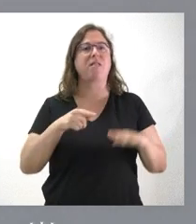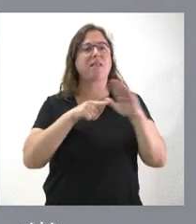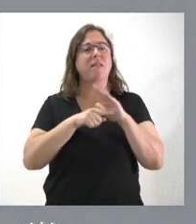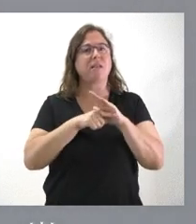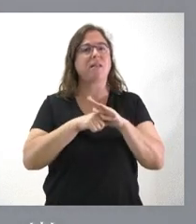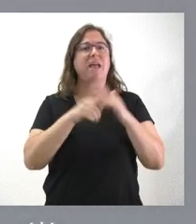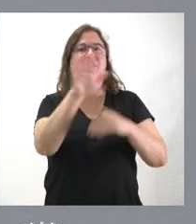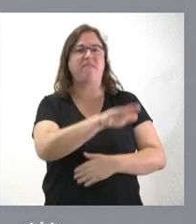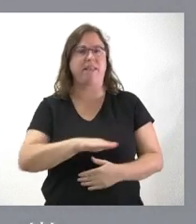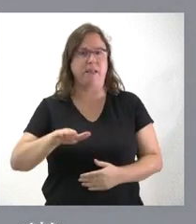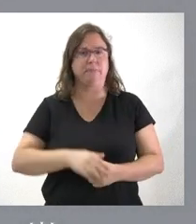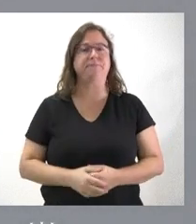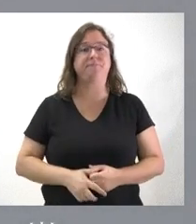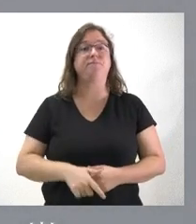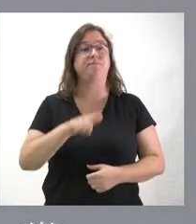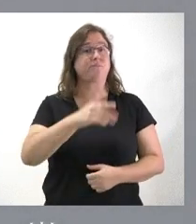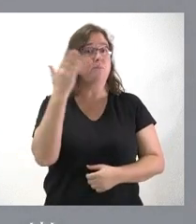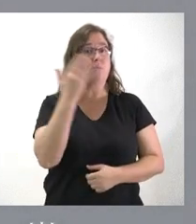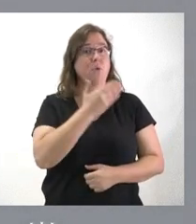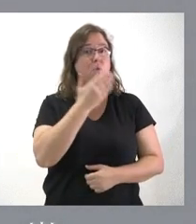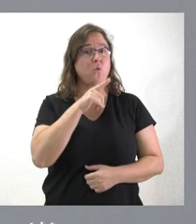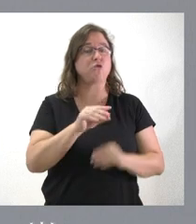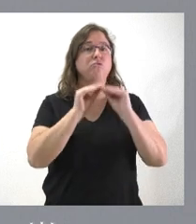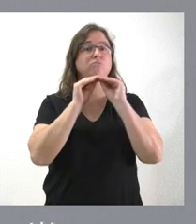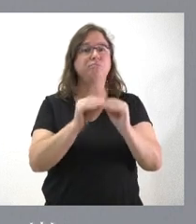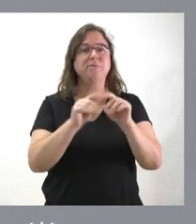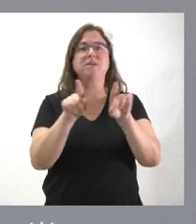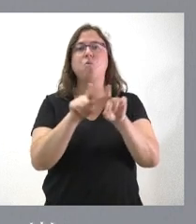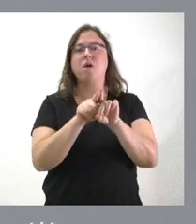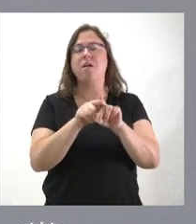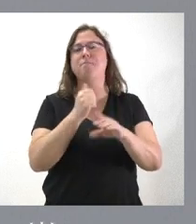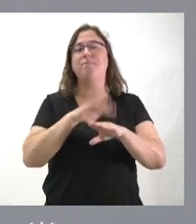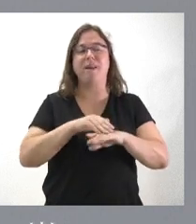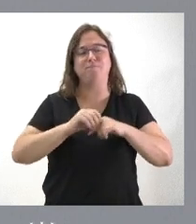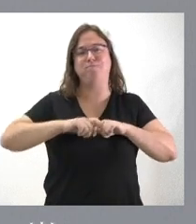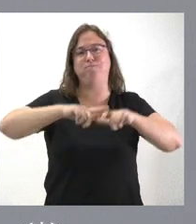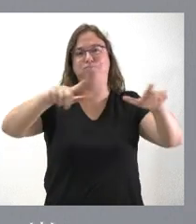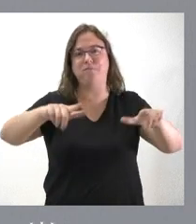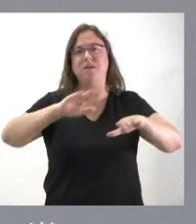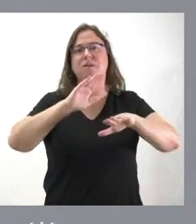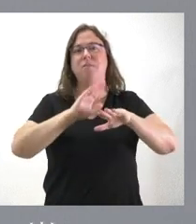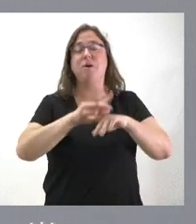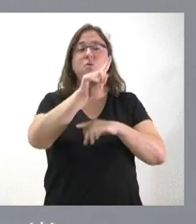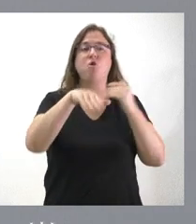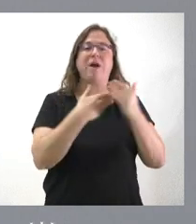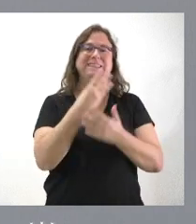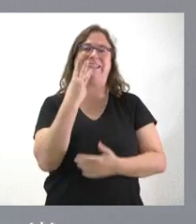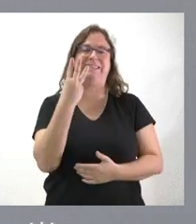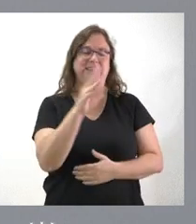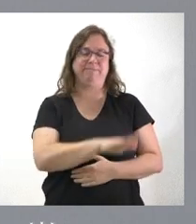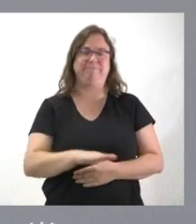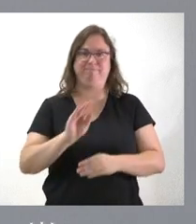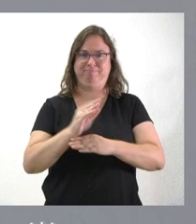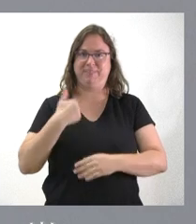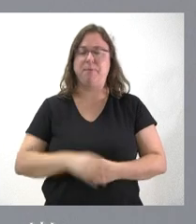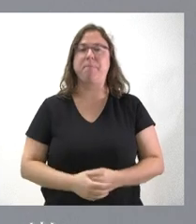infantil, que en este curso se han puesto su desarrollo, como ustedes conocen, ya extendido de uno a tres años. En el